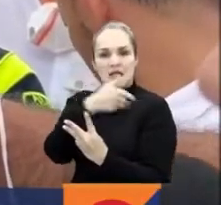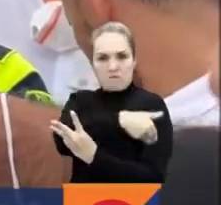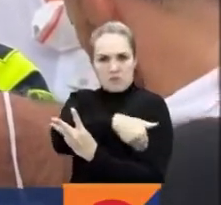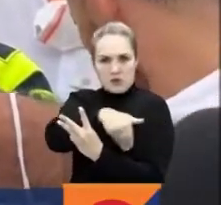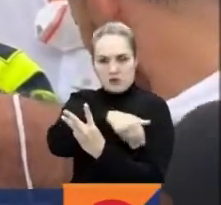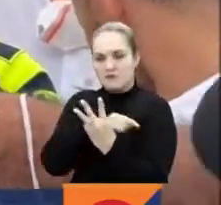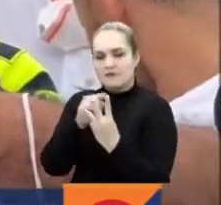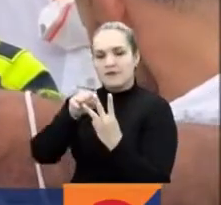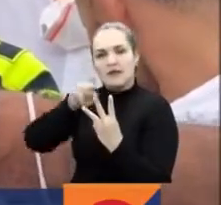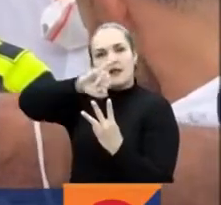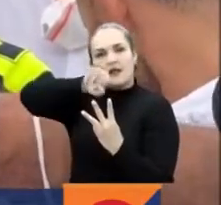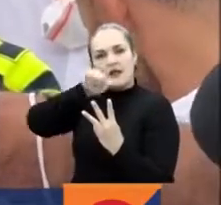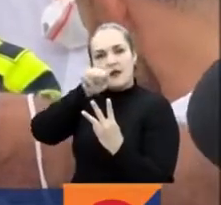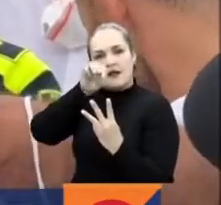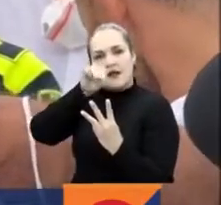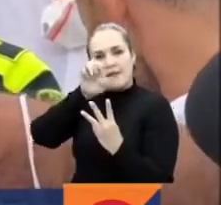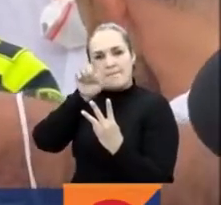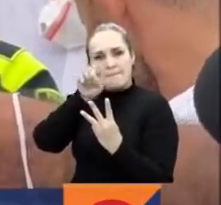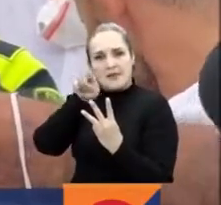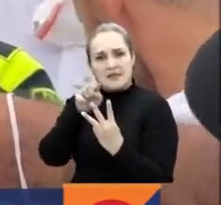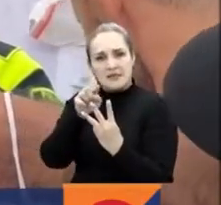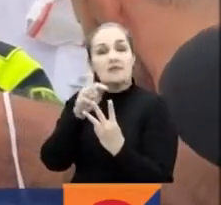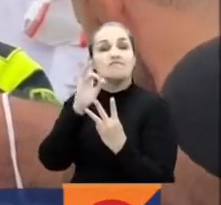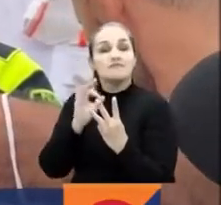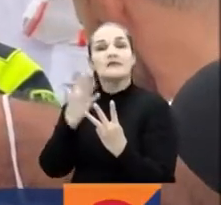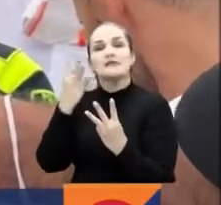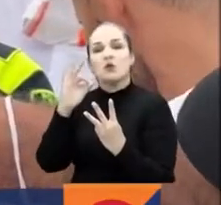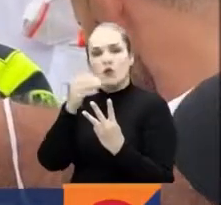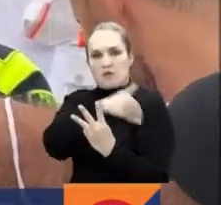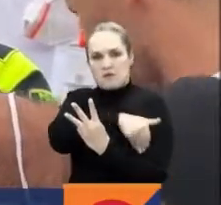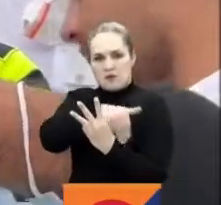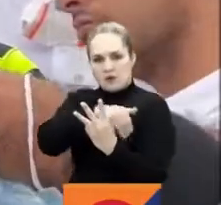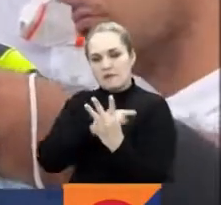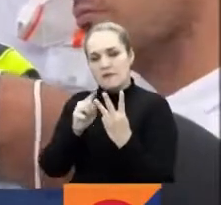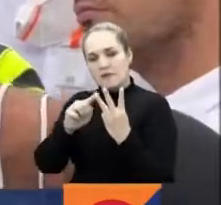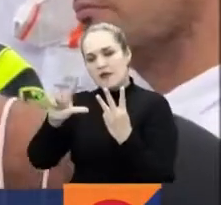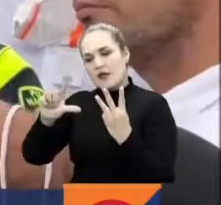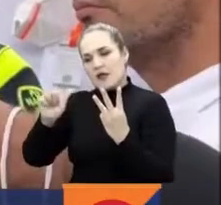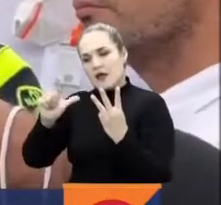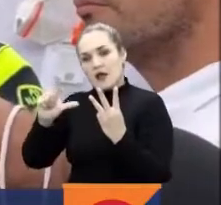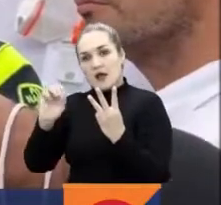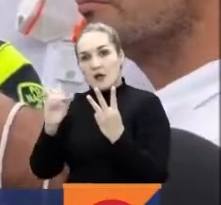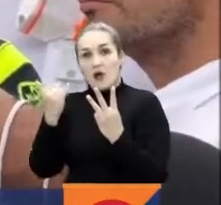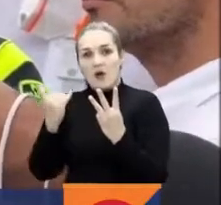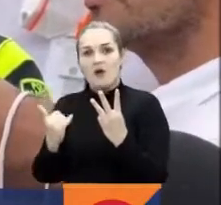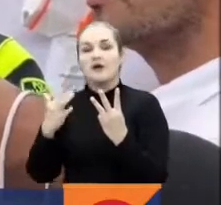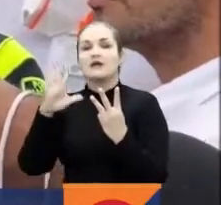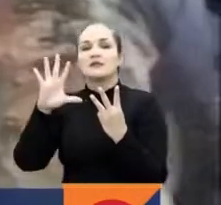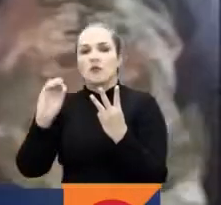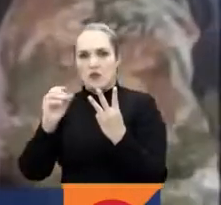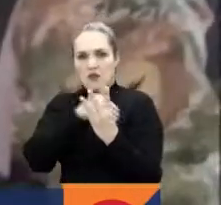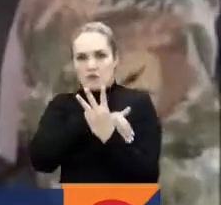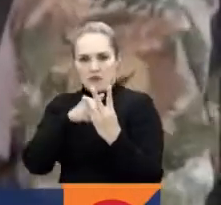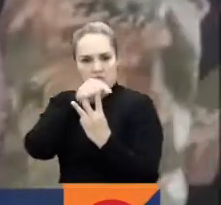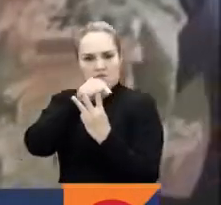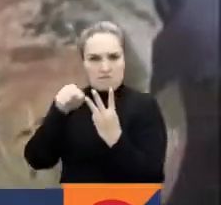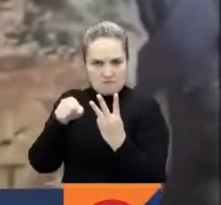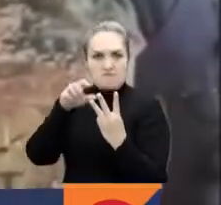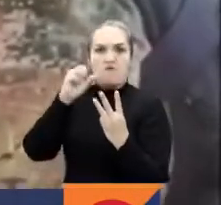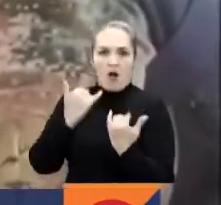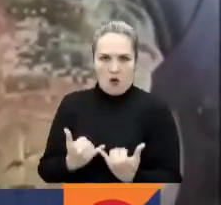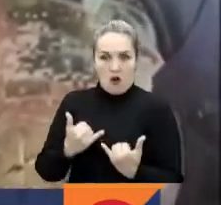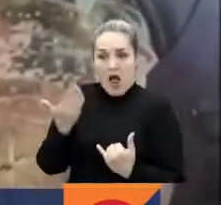Alias James pasa de 10 a 50 millones de pesos. Alias Lalo pasa de 10 a 50 millones de pesos. En medio de los